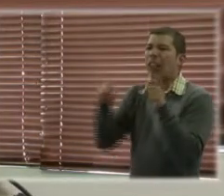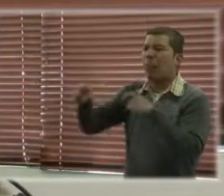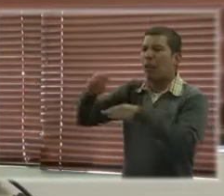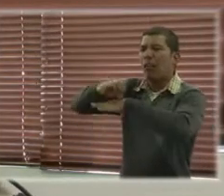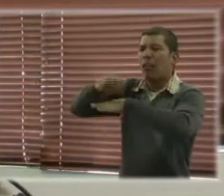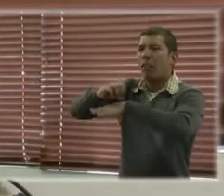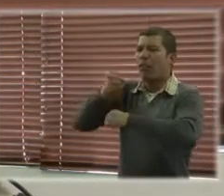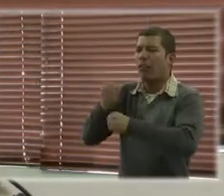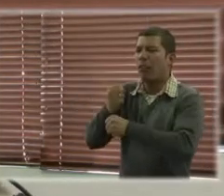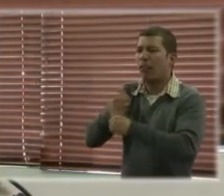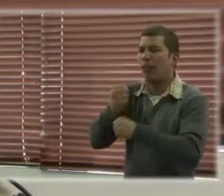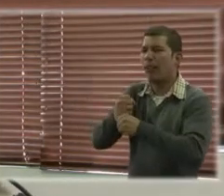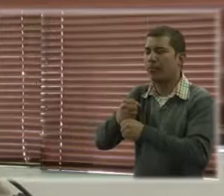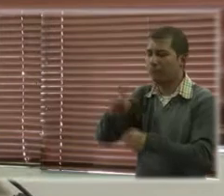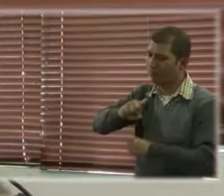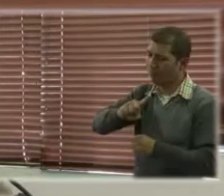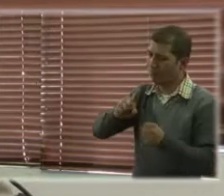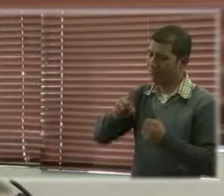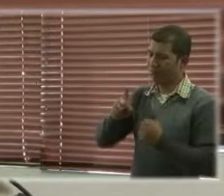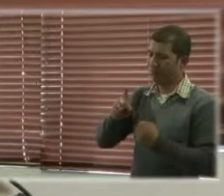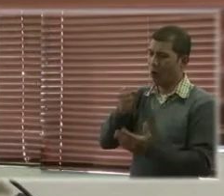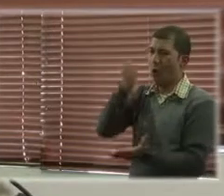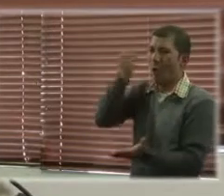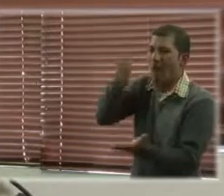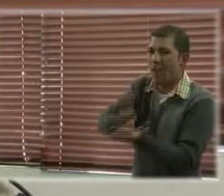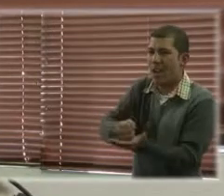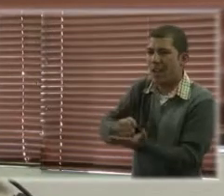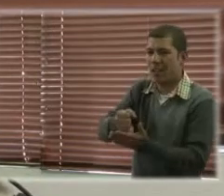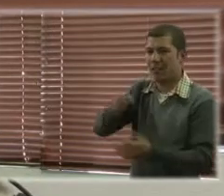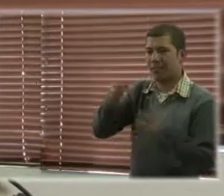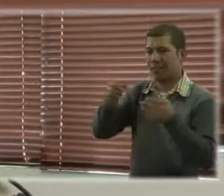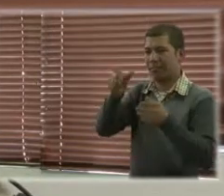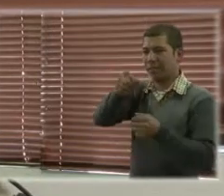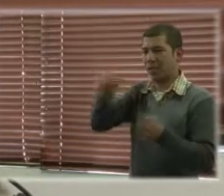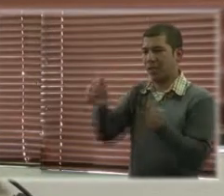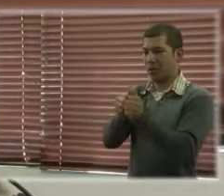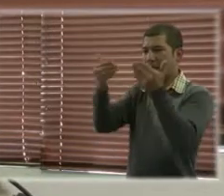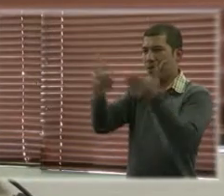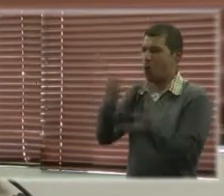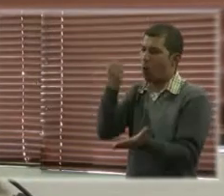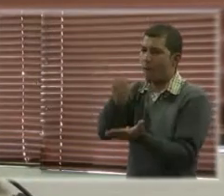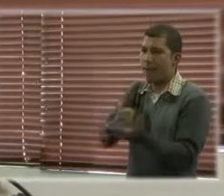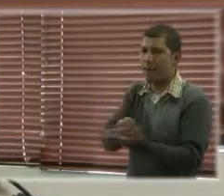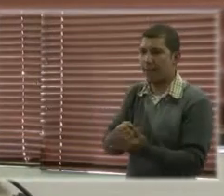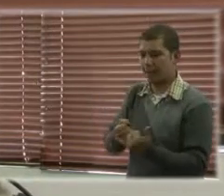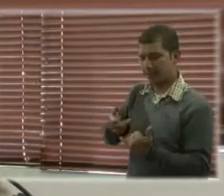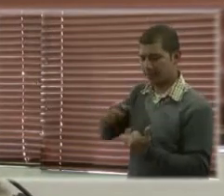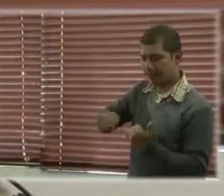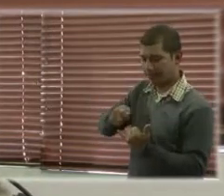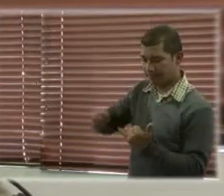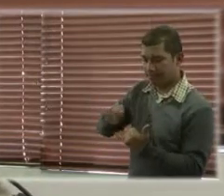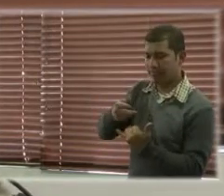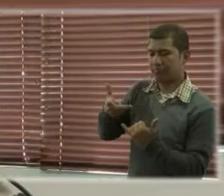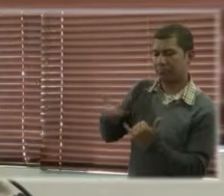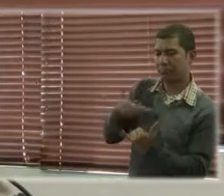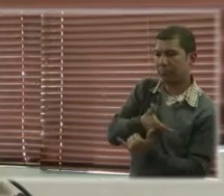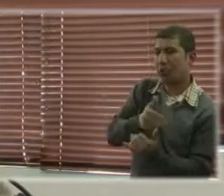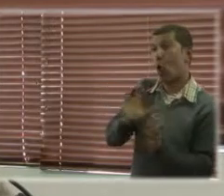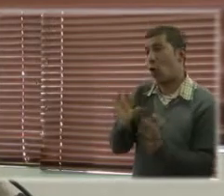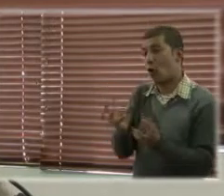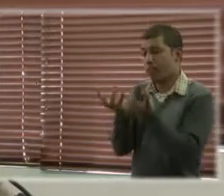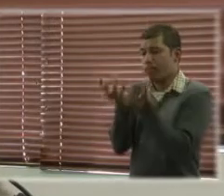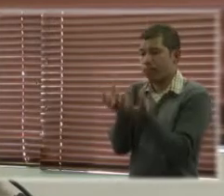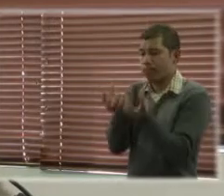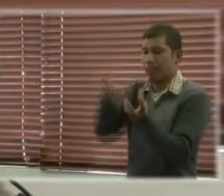contra de personas con discapacidad, y para mí es bastante enriquecedor conocer cómo han gestado las